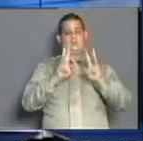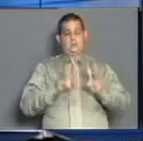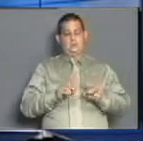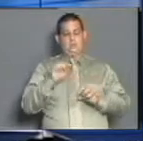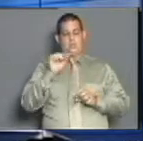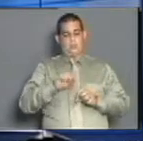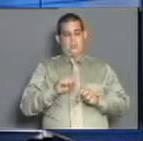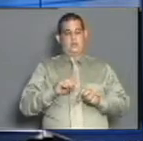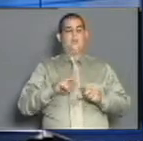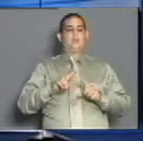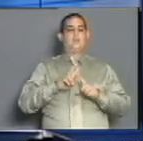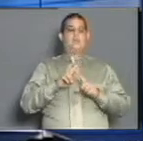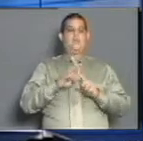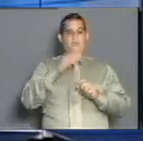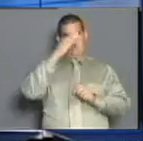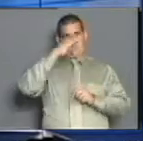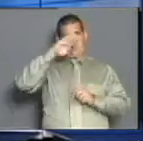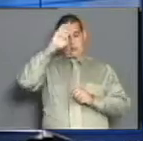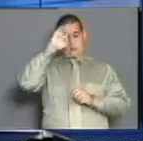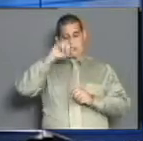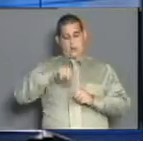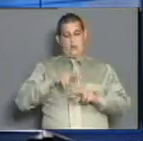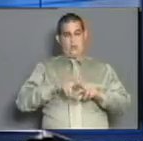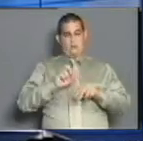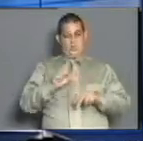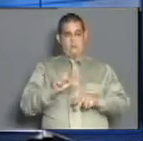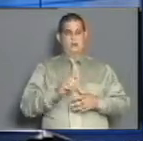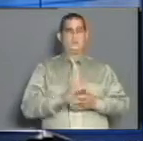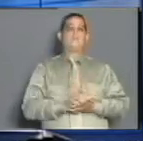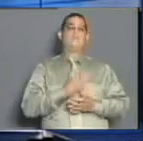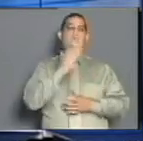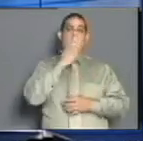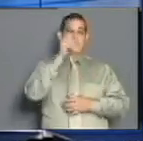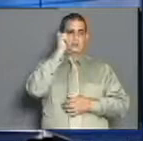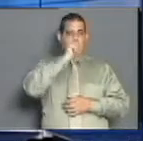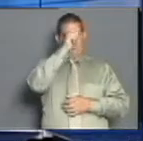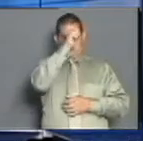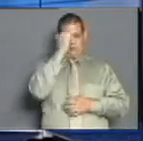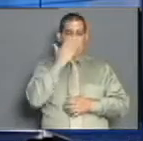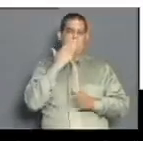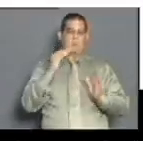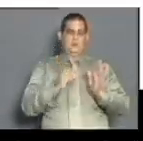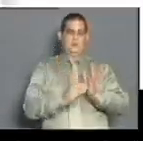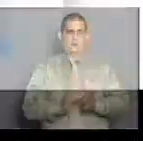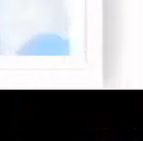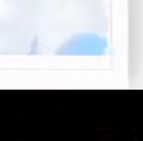visitar nuestro sitio digital, aldia.cu. Buen fin de semana y buenas tardes.